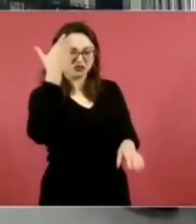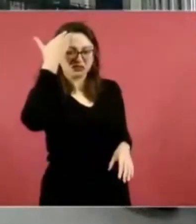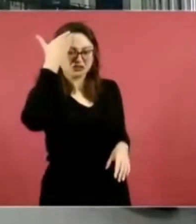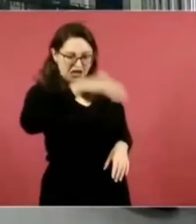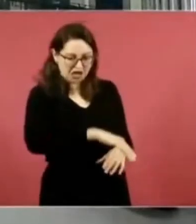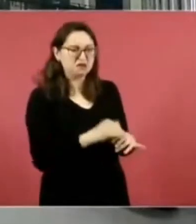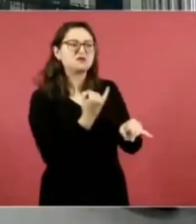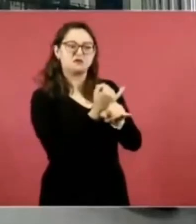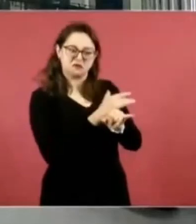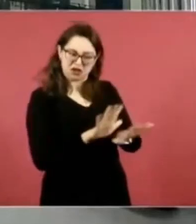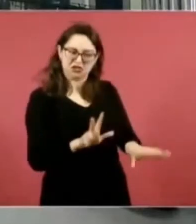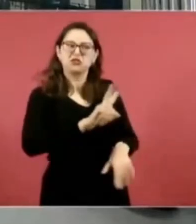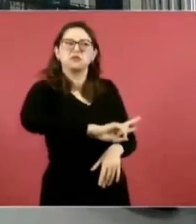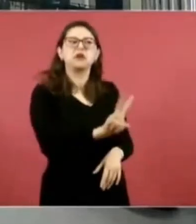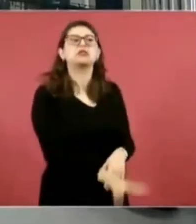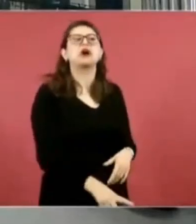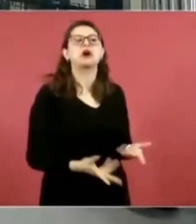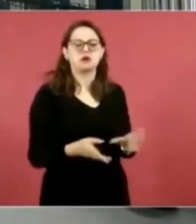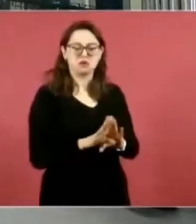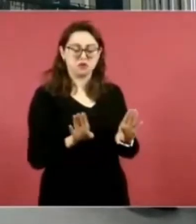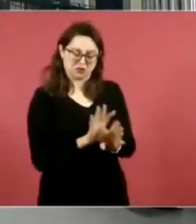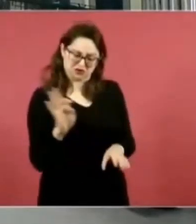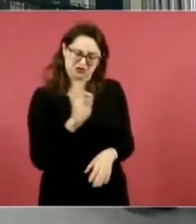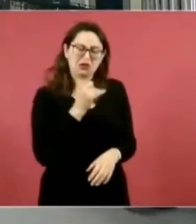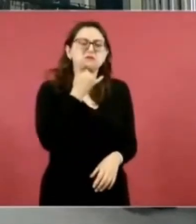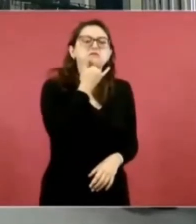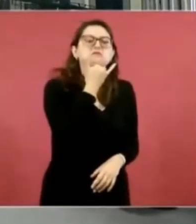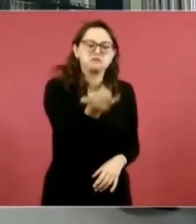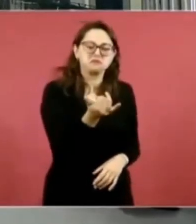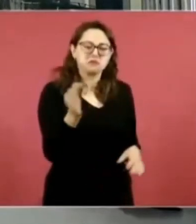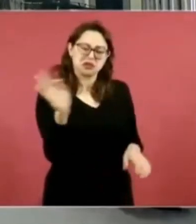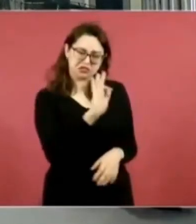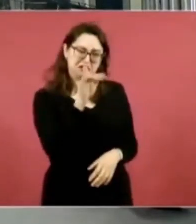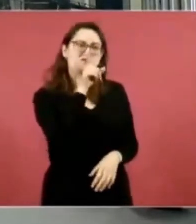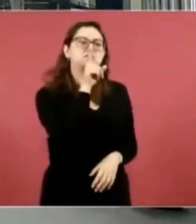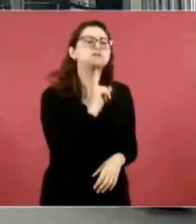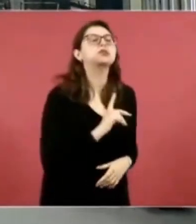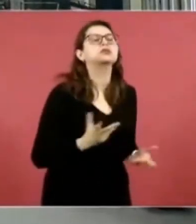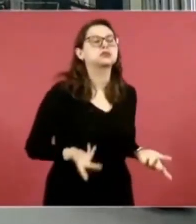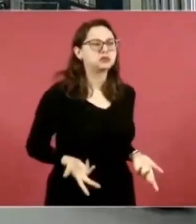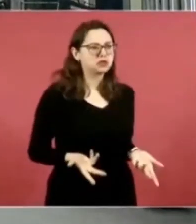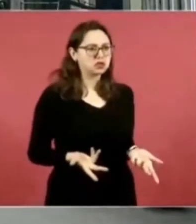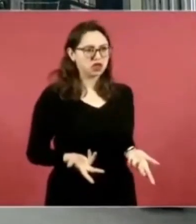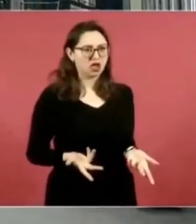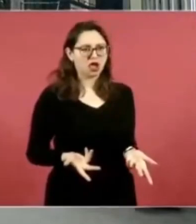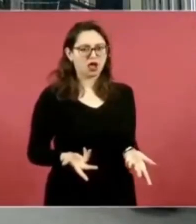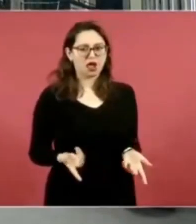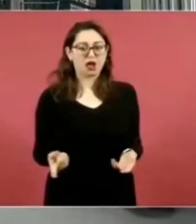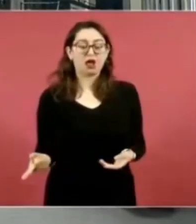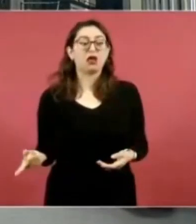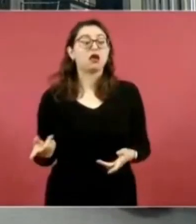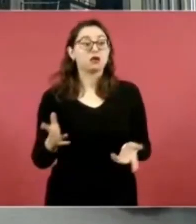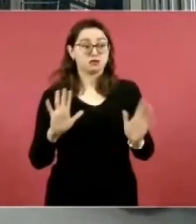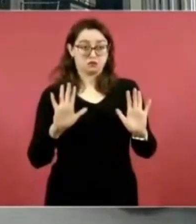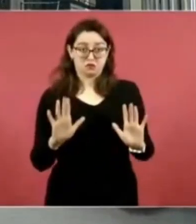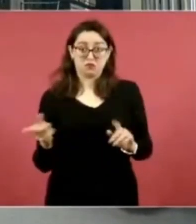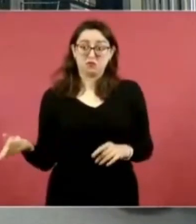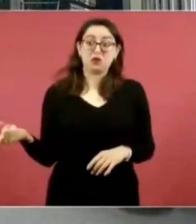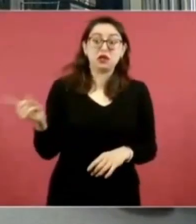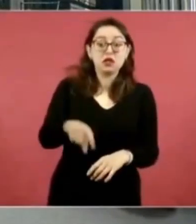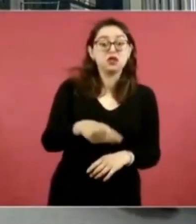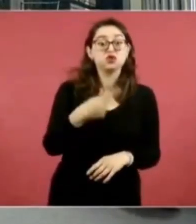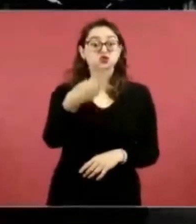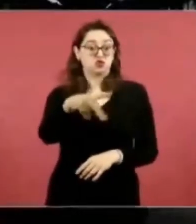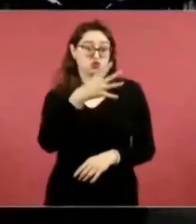dar por falso el reportaje sobre su hijo Andrés y los